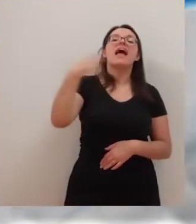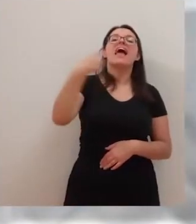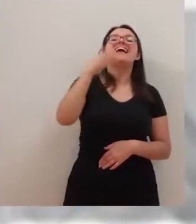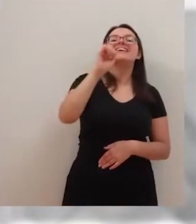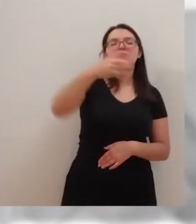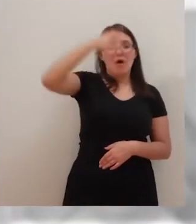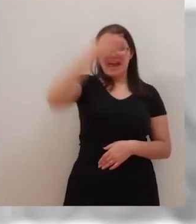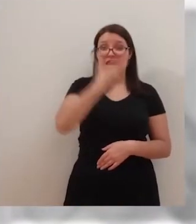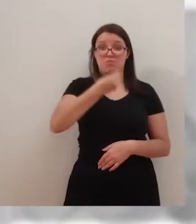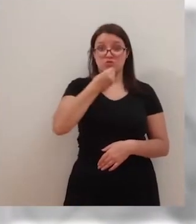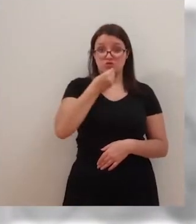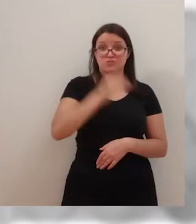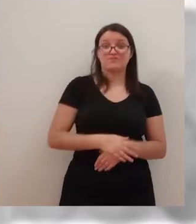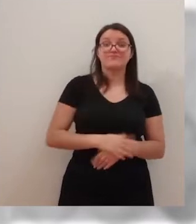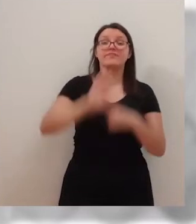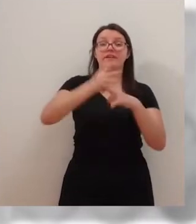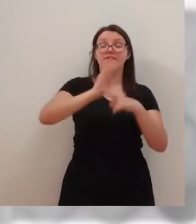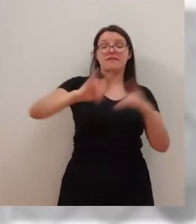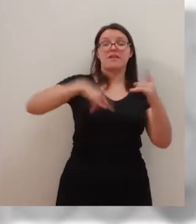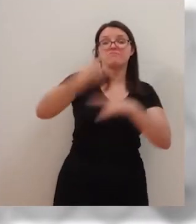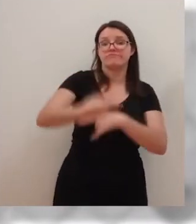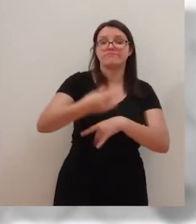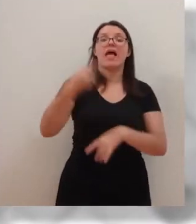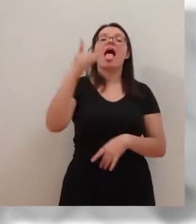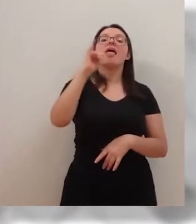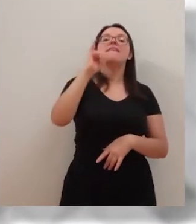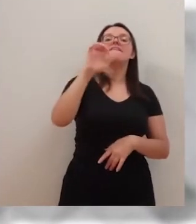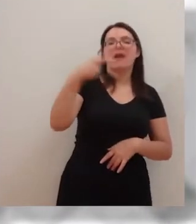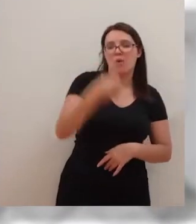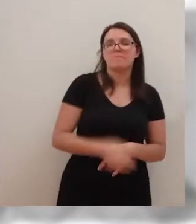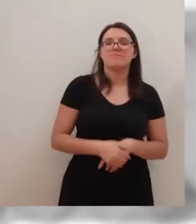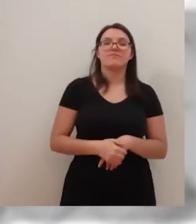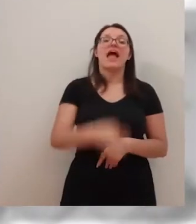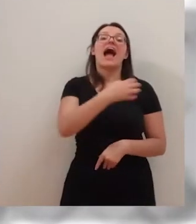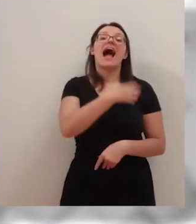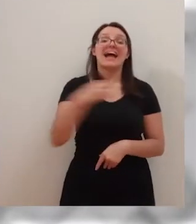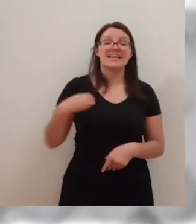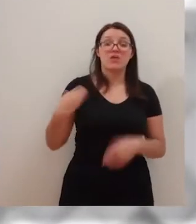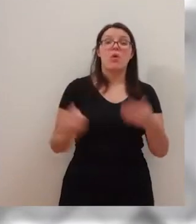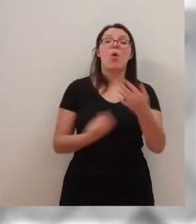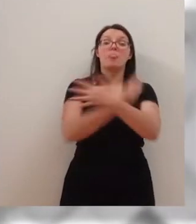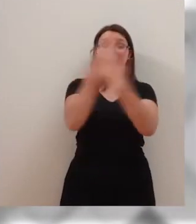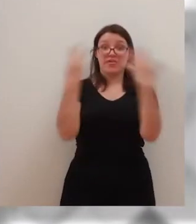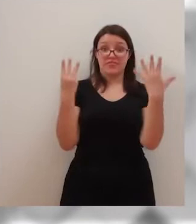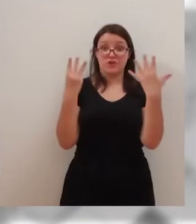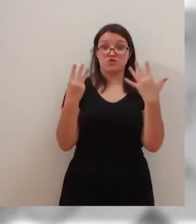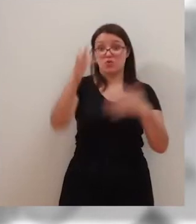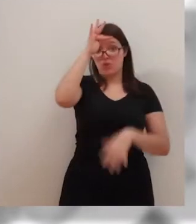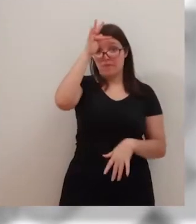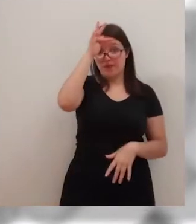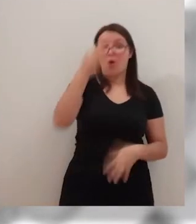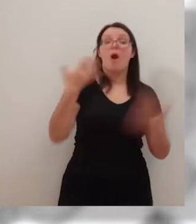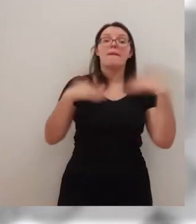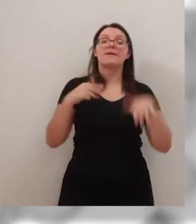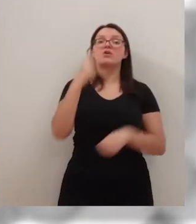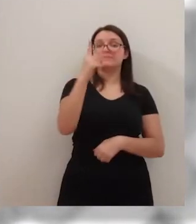Con ellos arranca una feria que verá el doblete de Diego Urdiales. El de Arnedo ha sido citado el domingo 18 y el miércoles 21 de